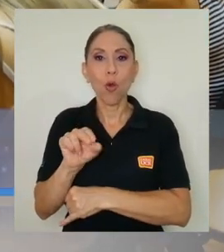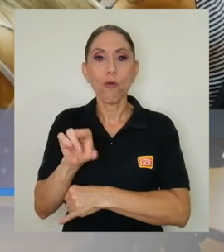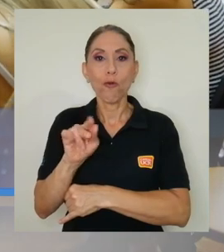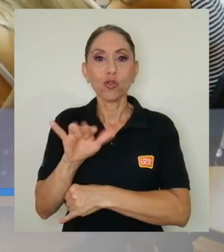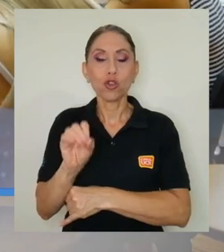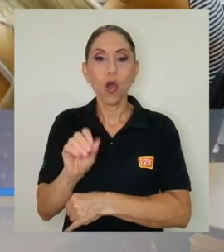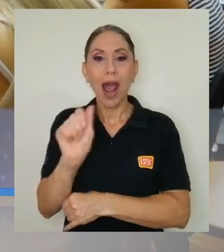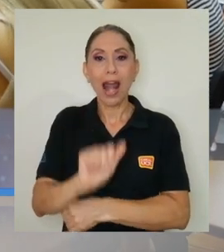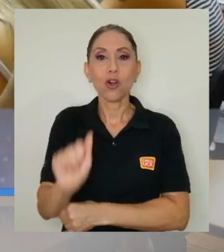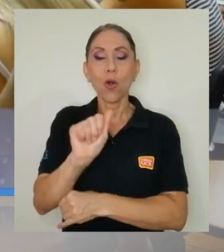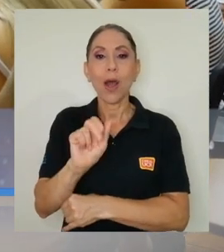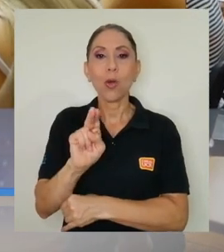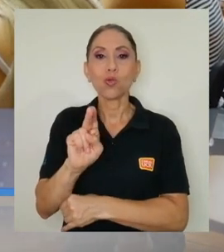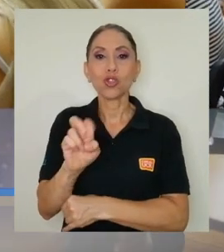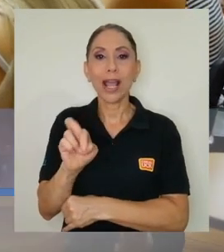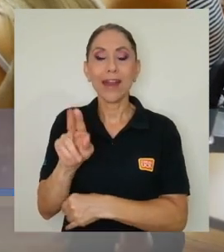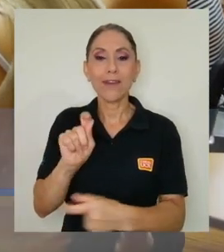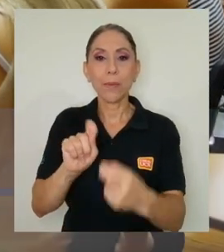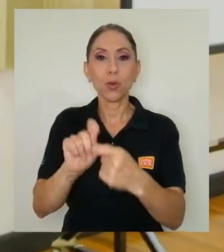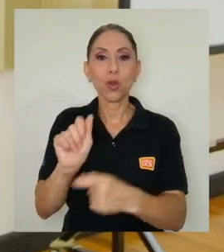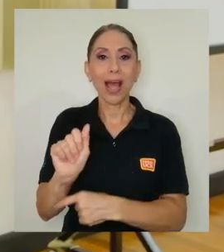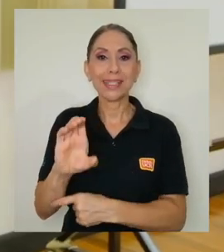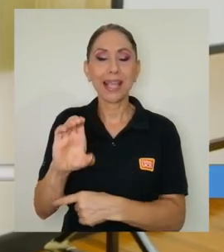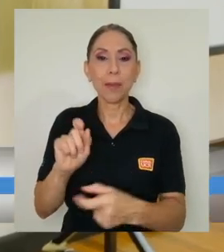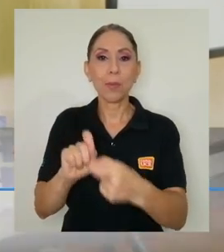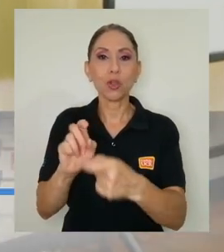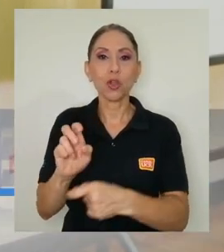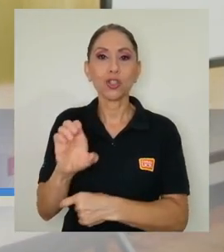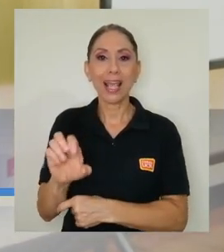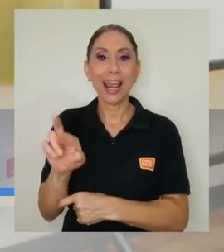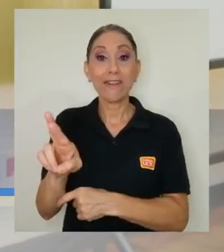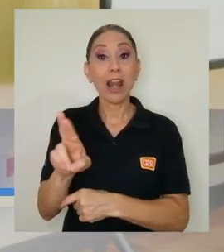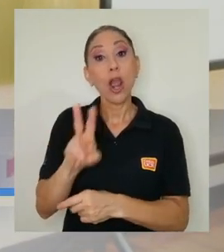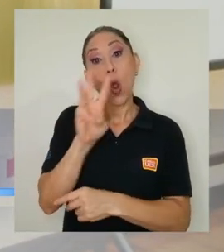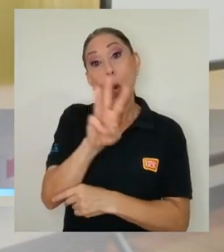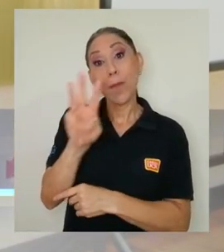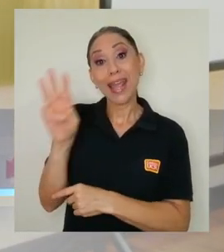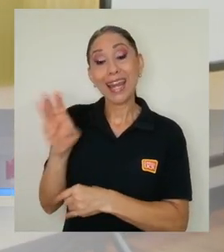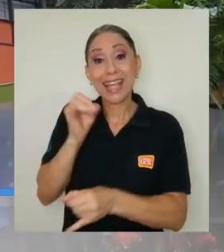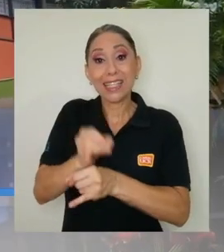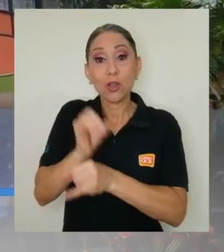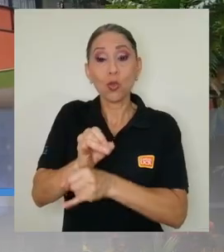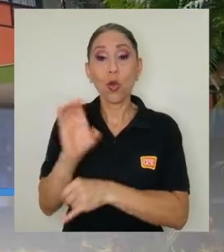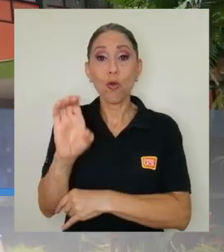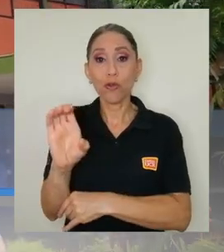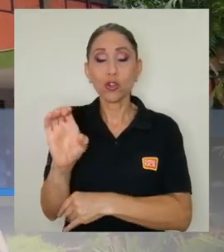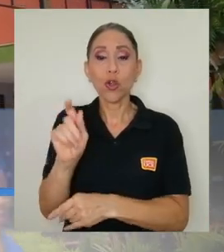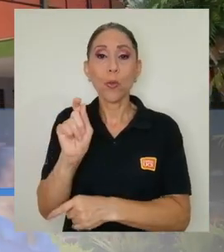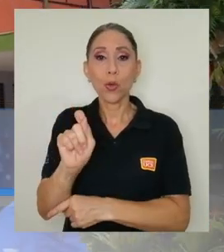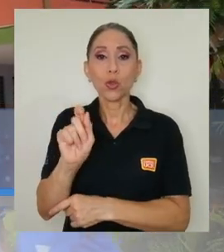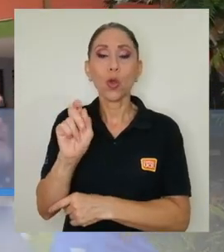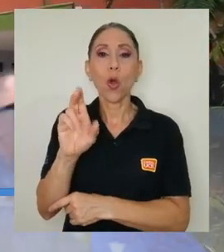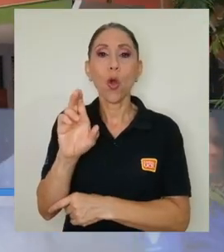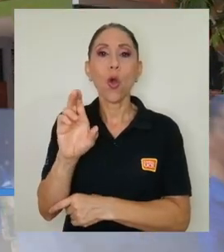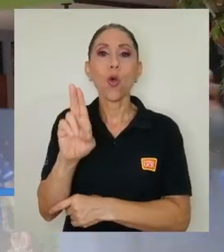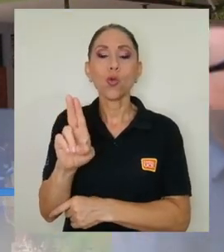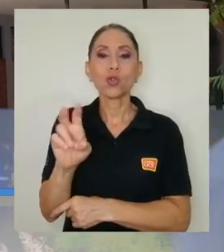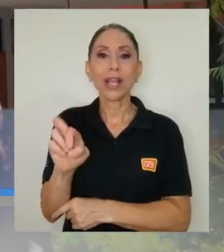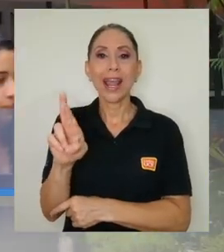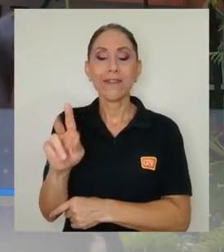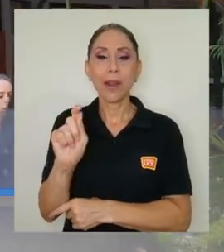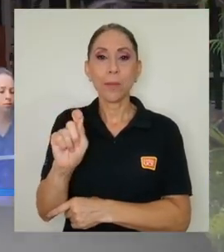.ucr.ac.cr o visitar la página institutoconfucio.ucr.ac